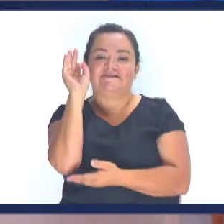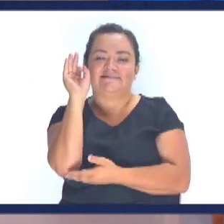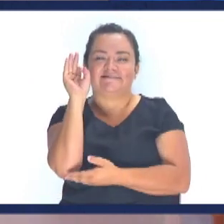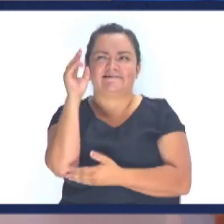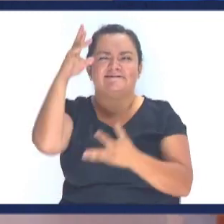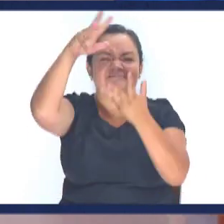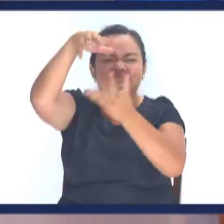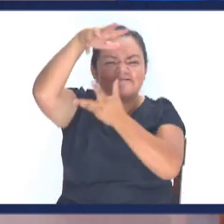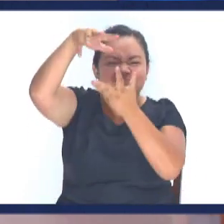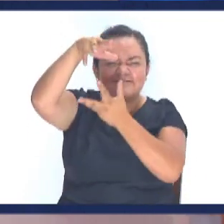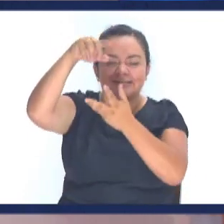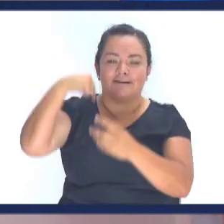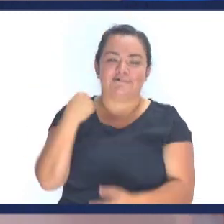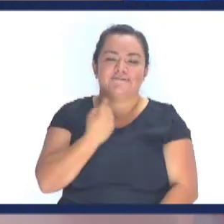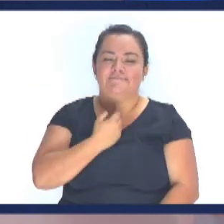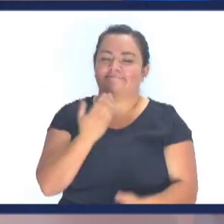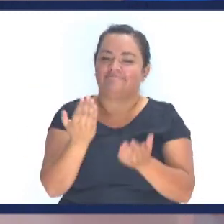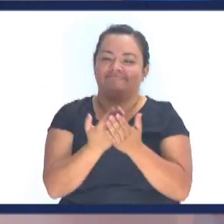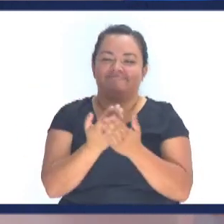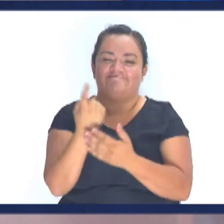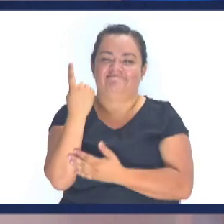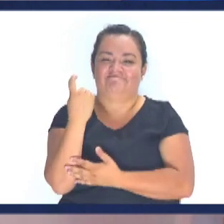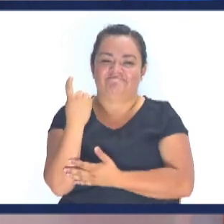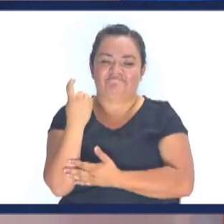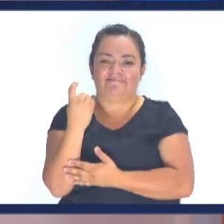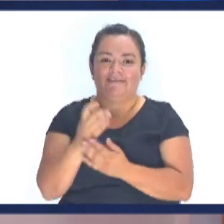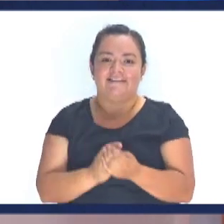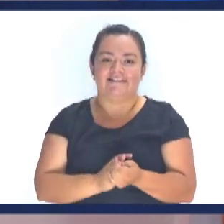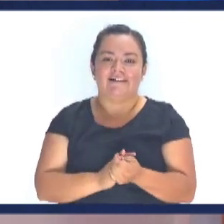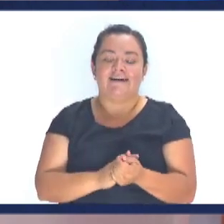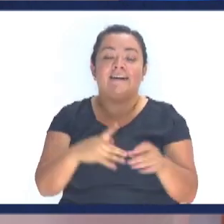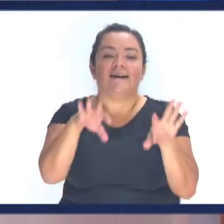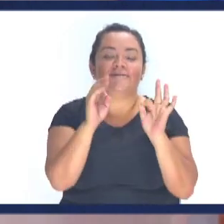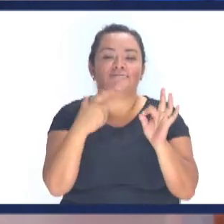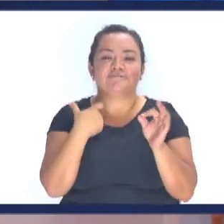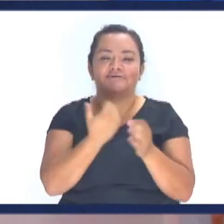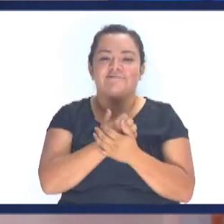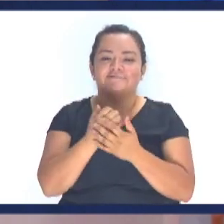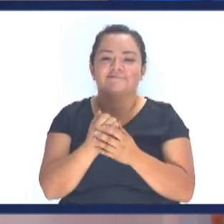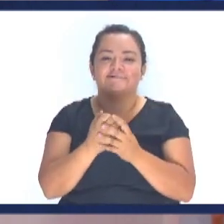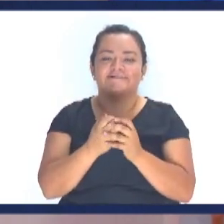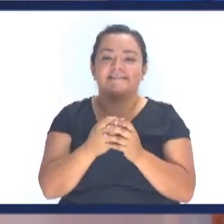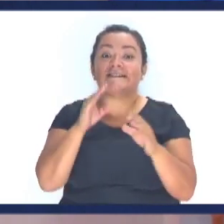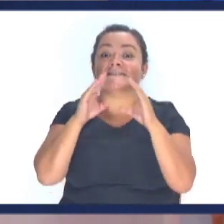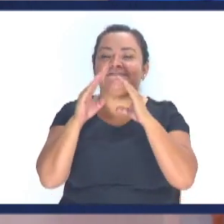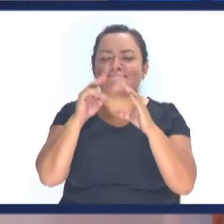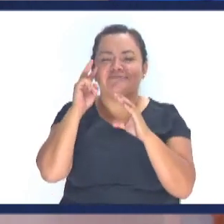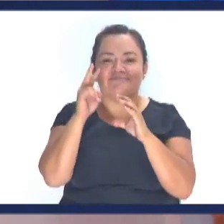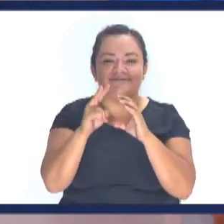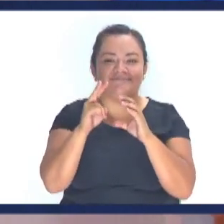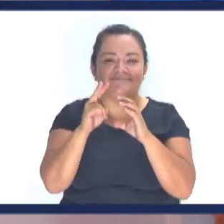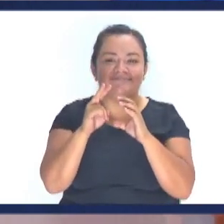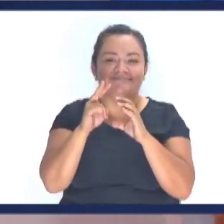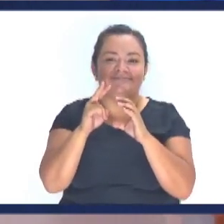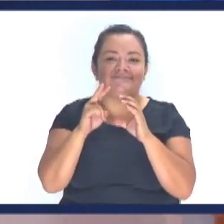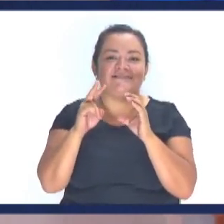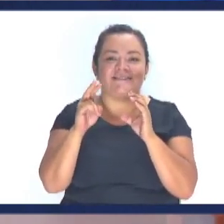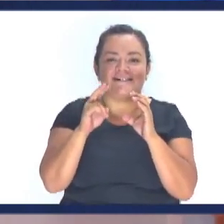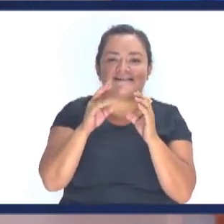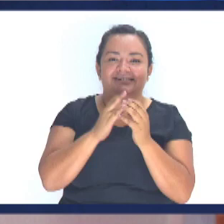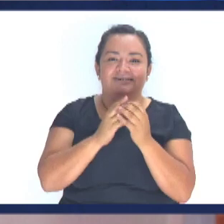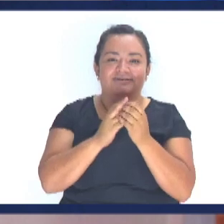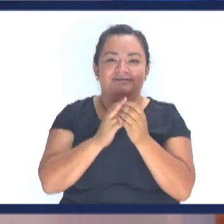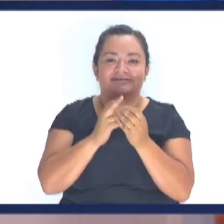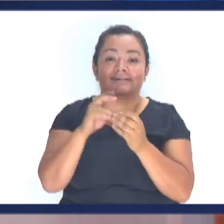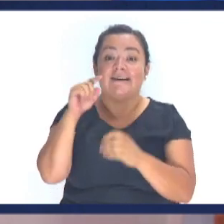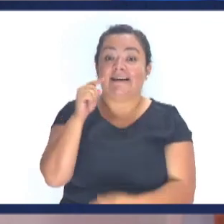hemos hecho haciendo afirmaciones no bíblicas La mayoría de las afirmaciones que oímos hoy en los medios de comunicación de Cristo es que Él es